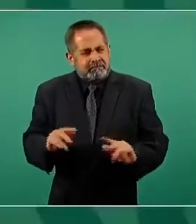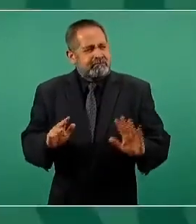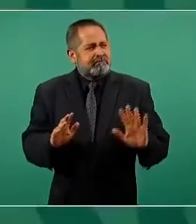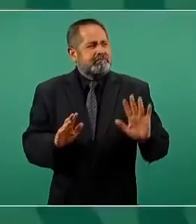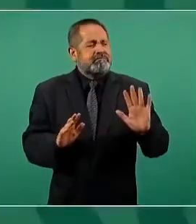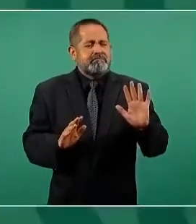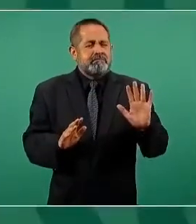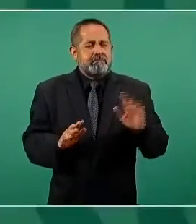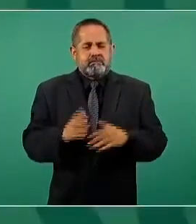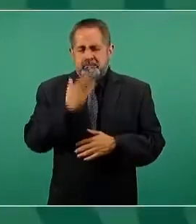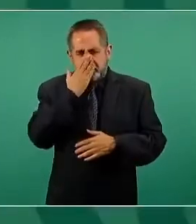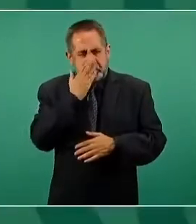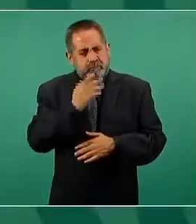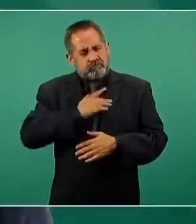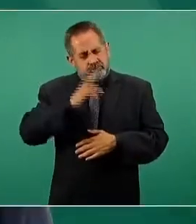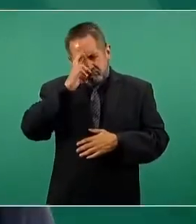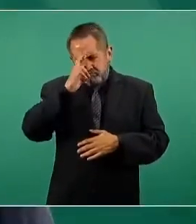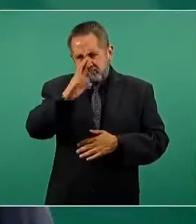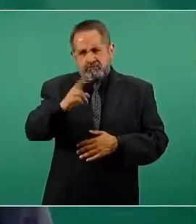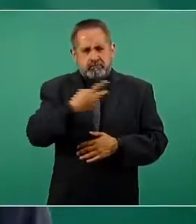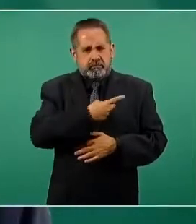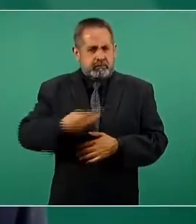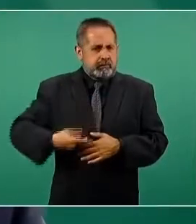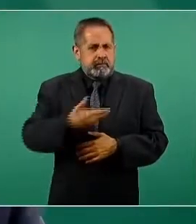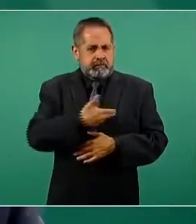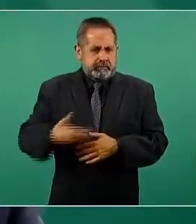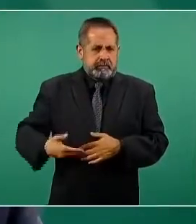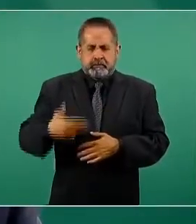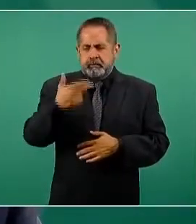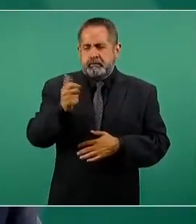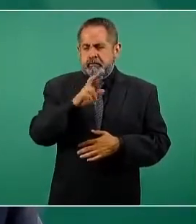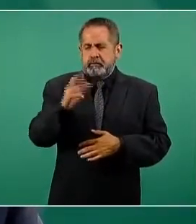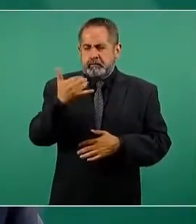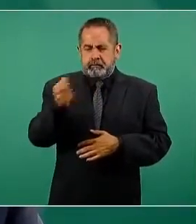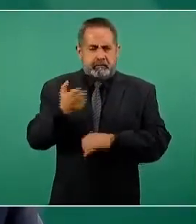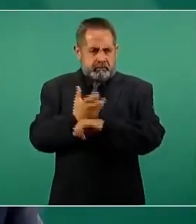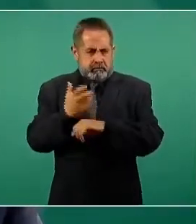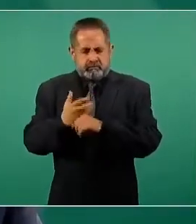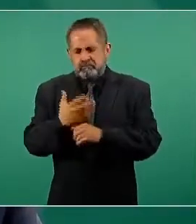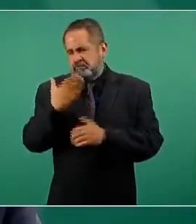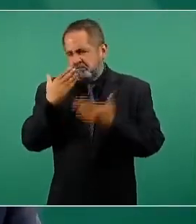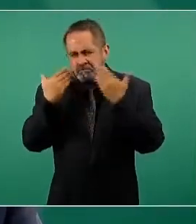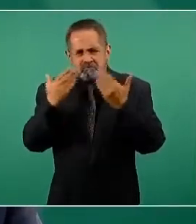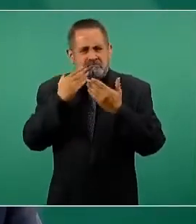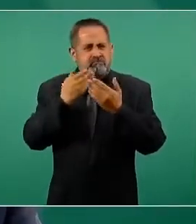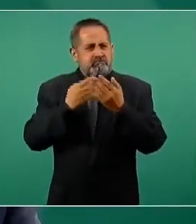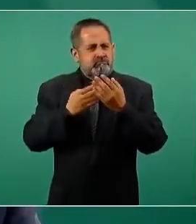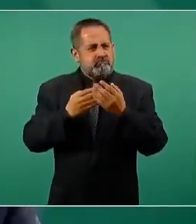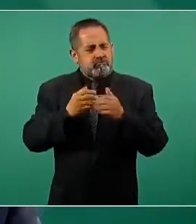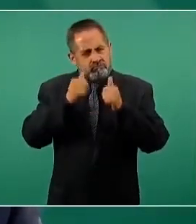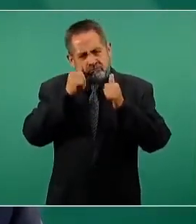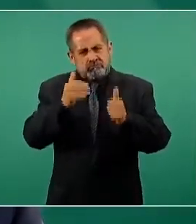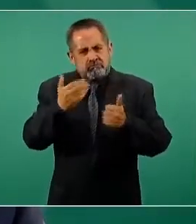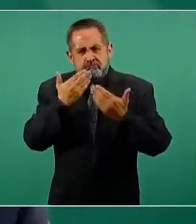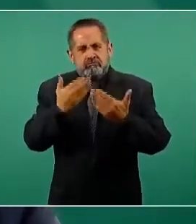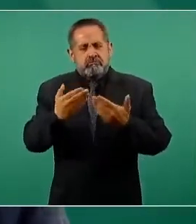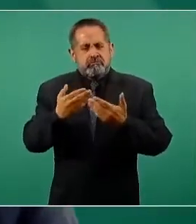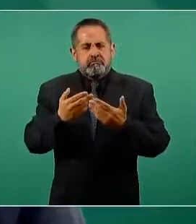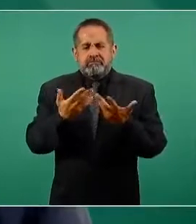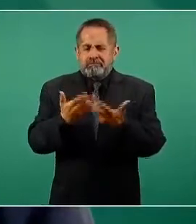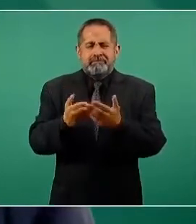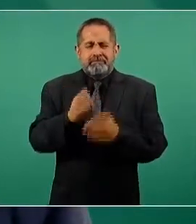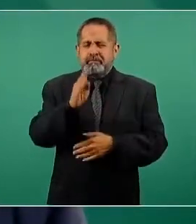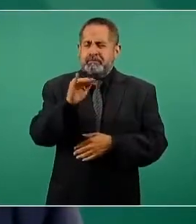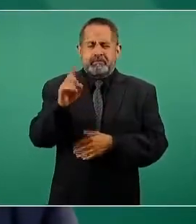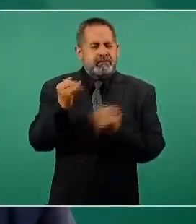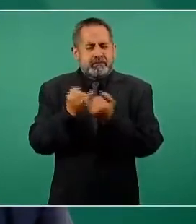ella merece todo nuestro respeto, se ha portado muy bien, igual que el presidente Biden. Esto es